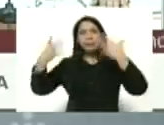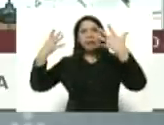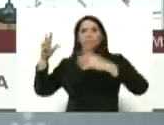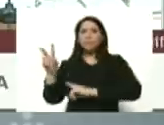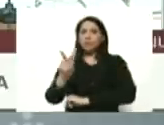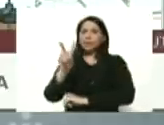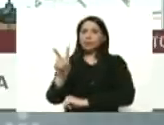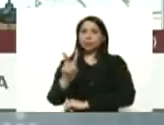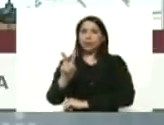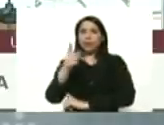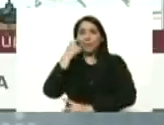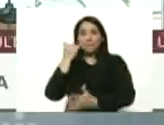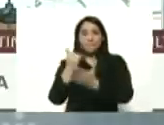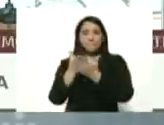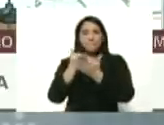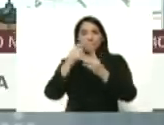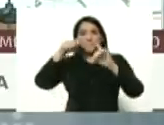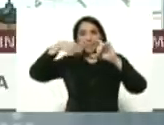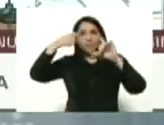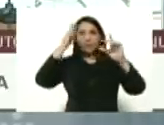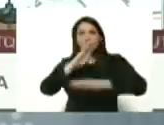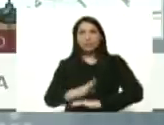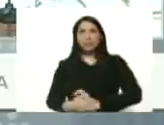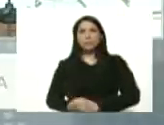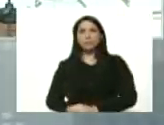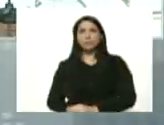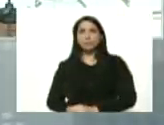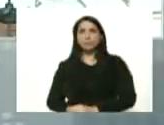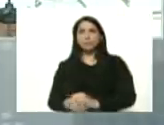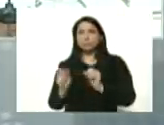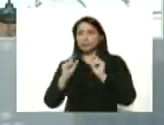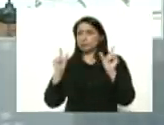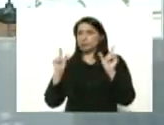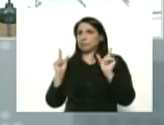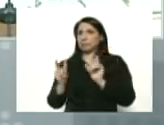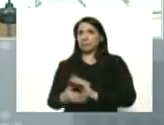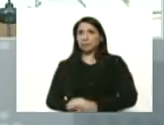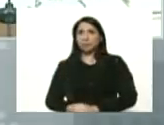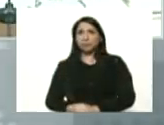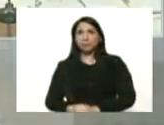Venezuela vamos a ver este video de Brasil espeluznante adelante